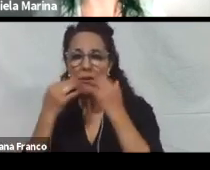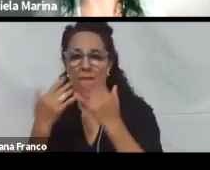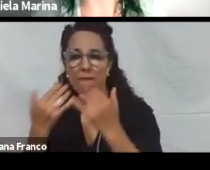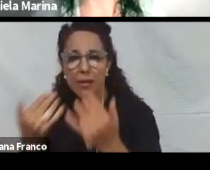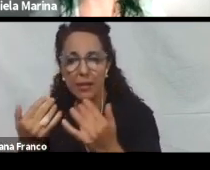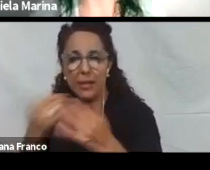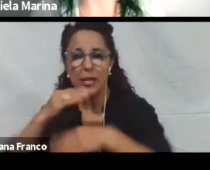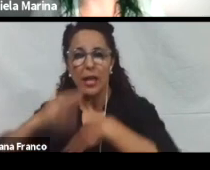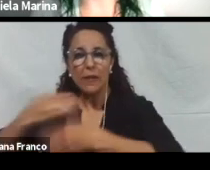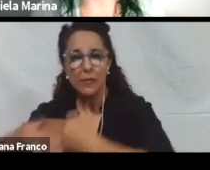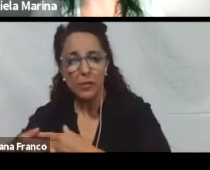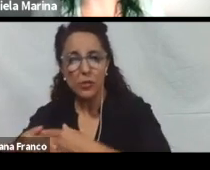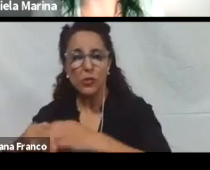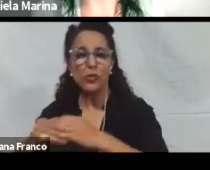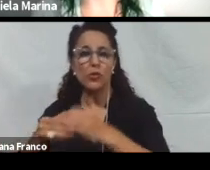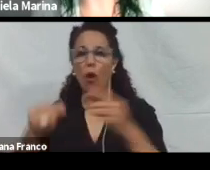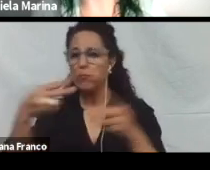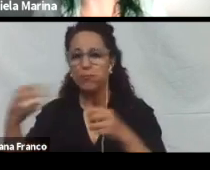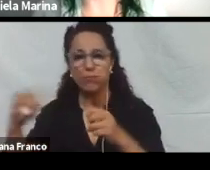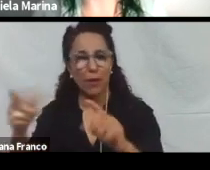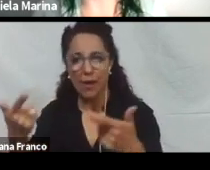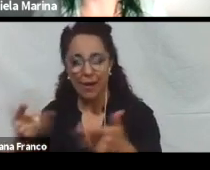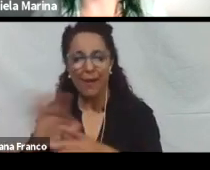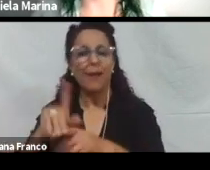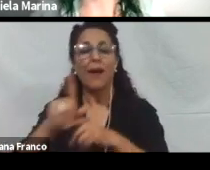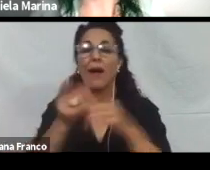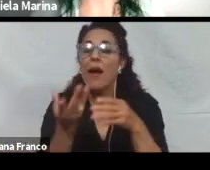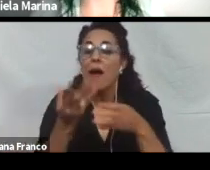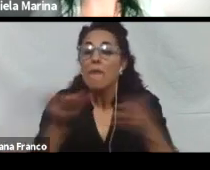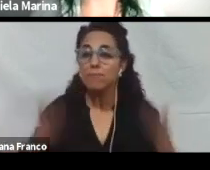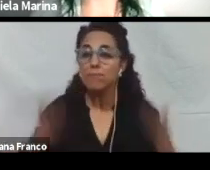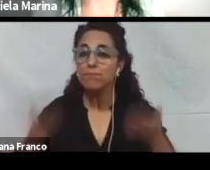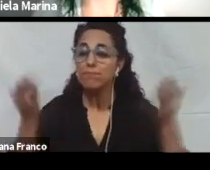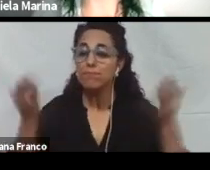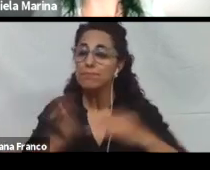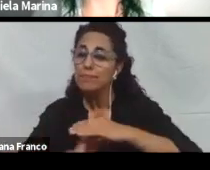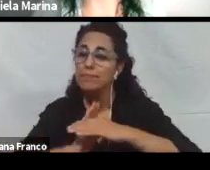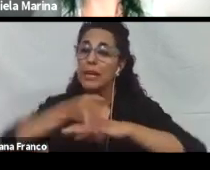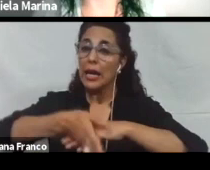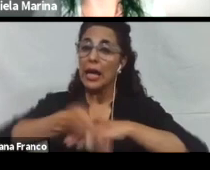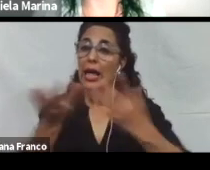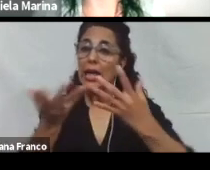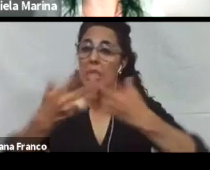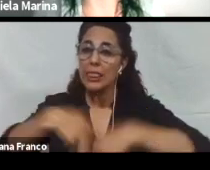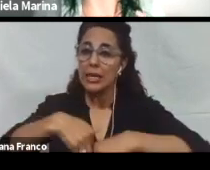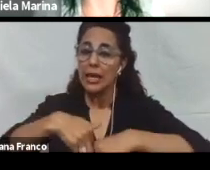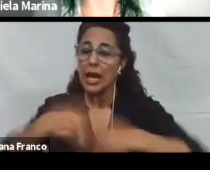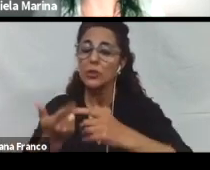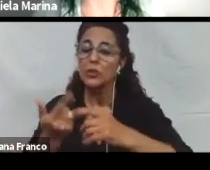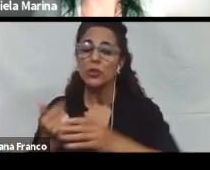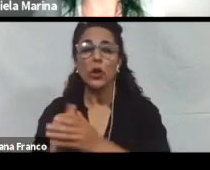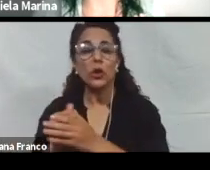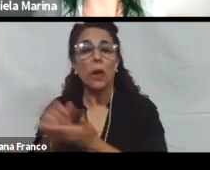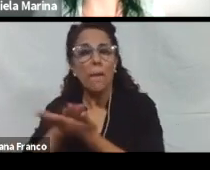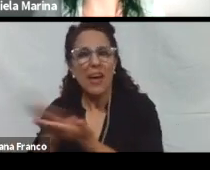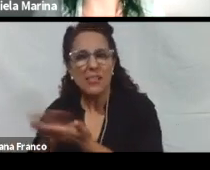lucro, que trabaja para aumentar la inclusión en la educación. Y ellos desarrollaron este modelo basándose